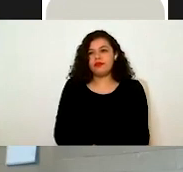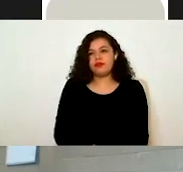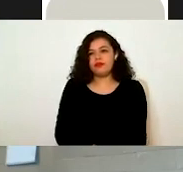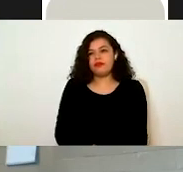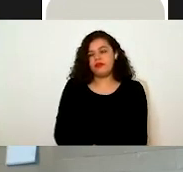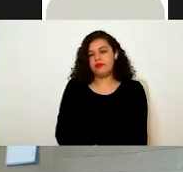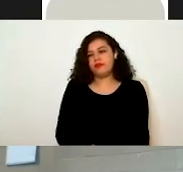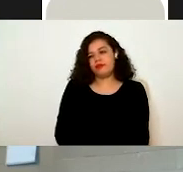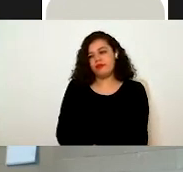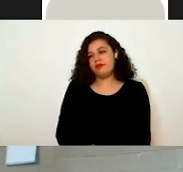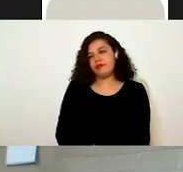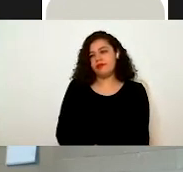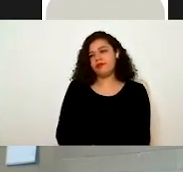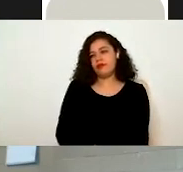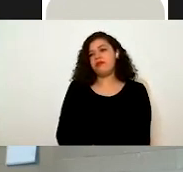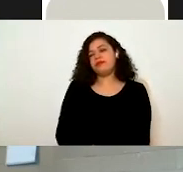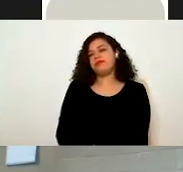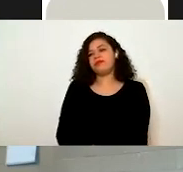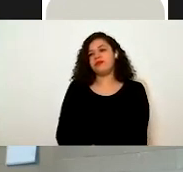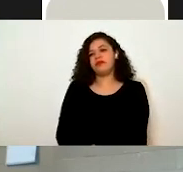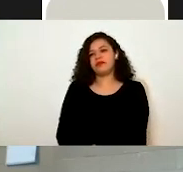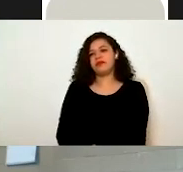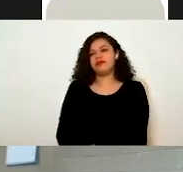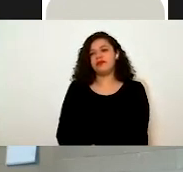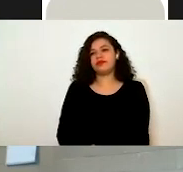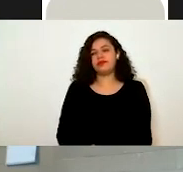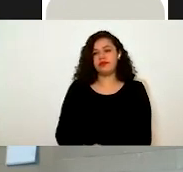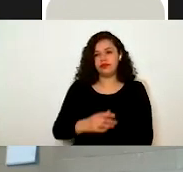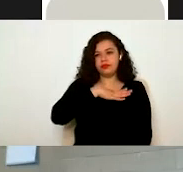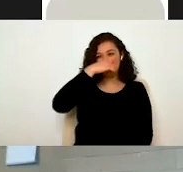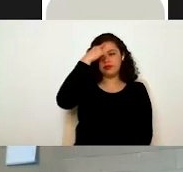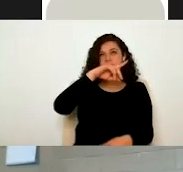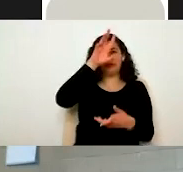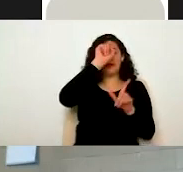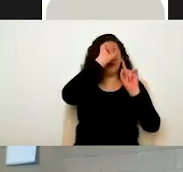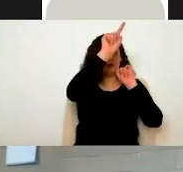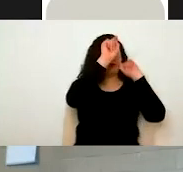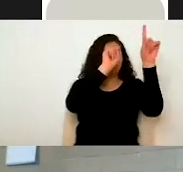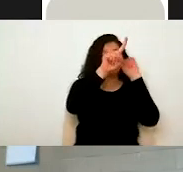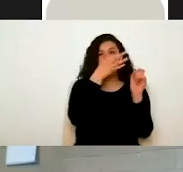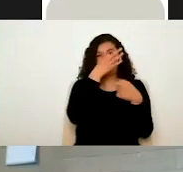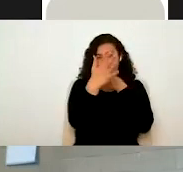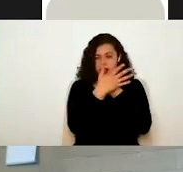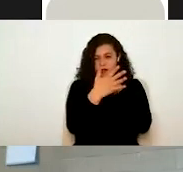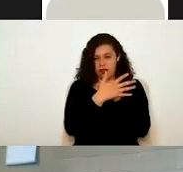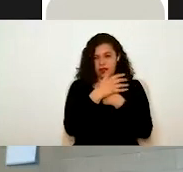Todos los, acá, lo filtramos a través de estos botones y tenemos los avisos.